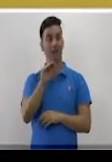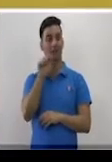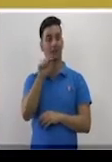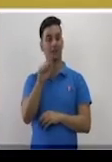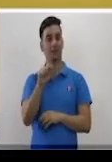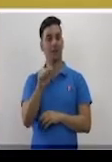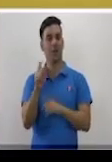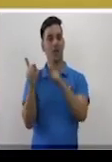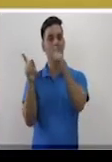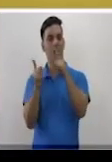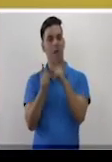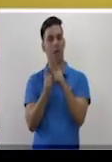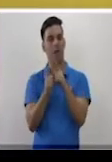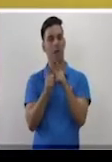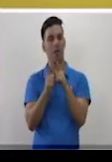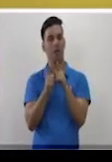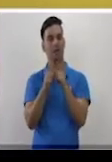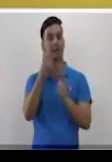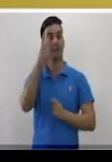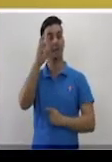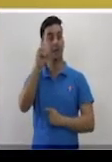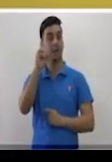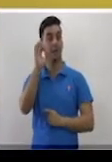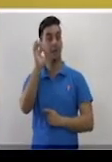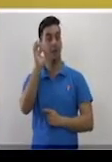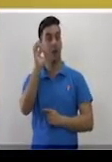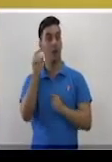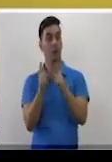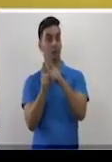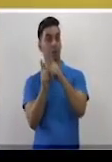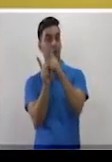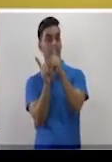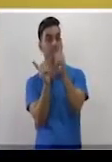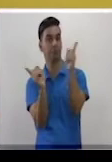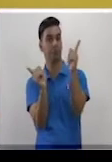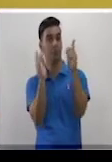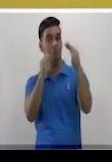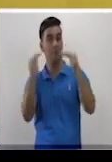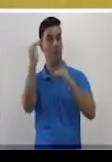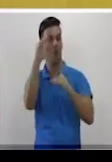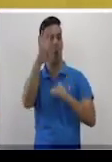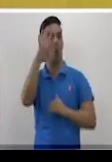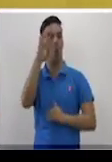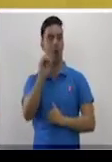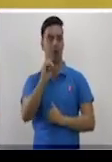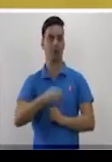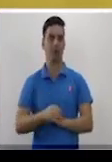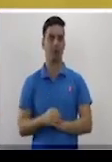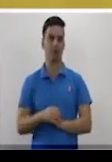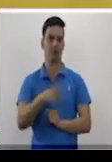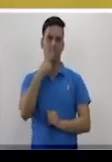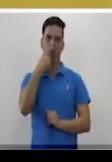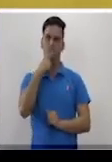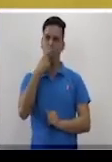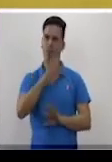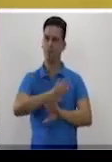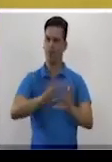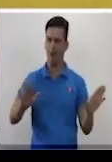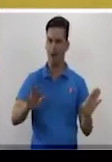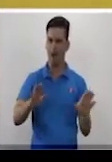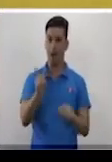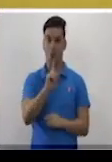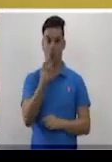la respuesta? No, no te apresures. Comprueba primero. Vuelve a leer el texto de tu